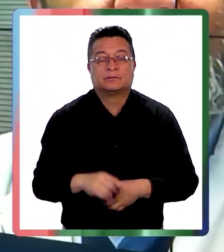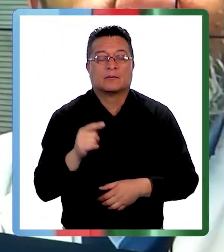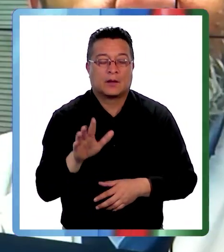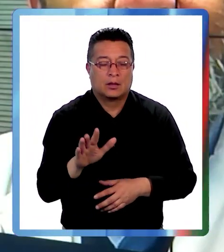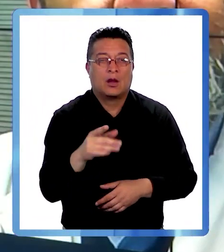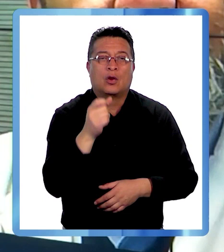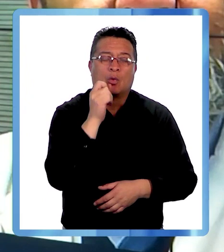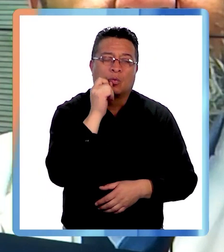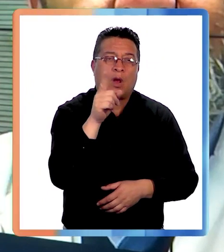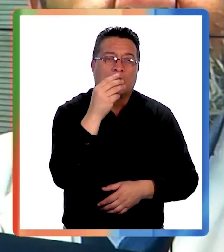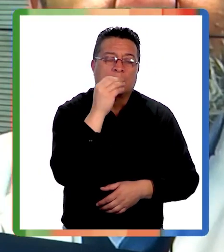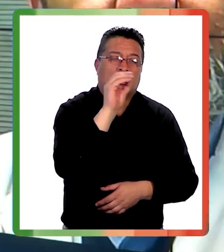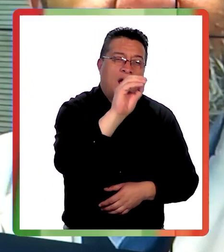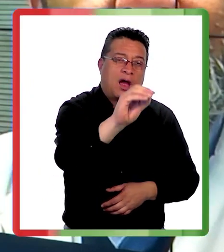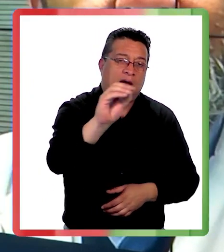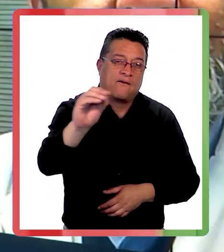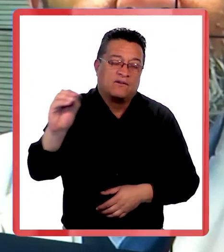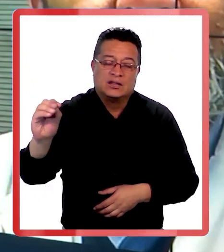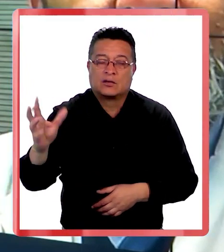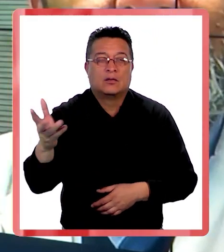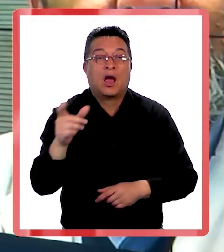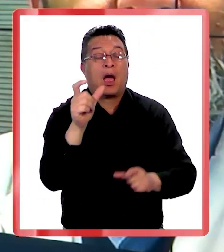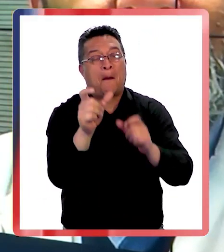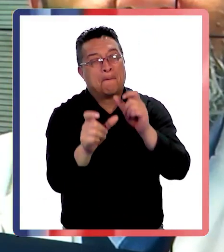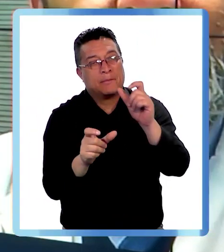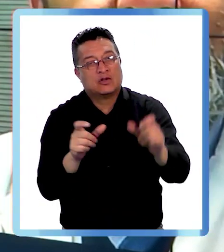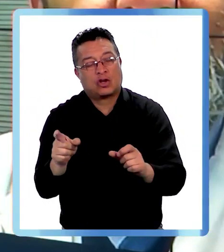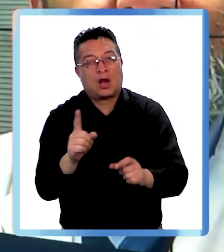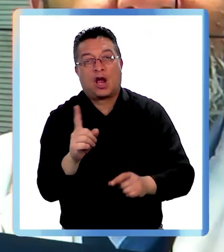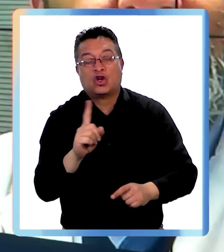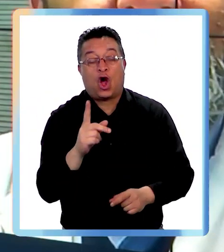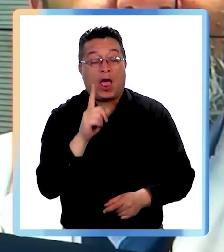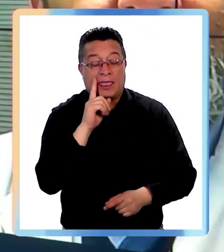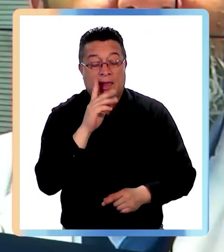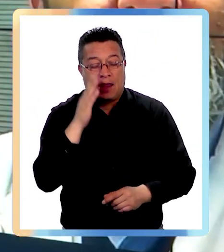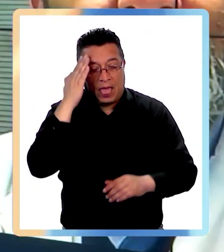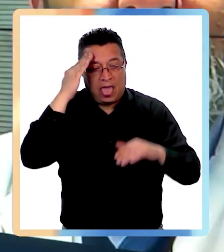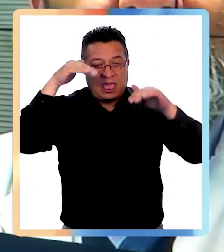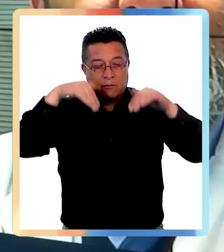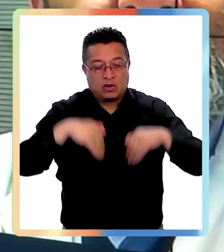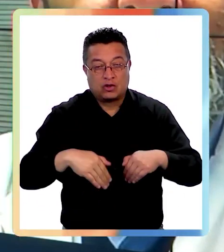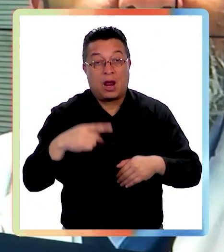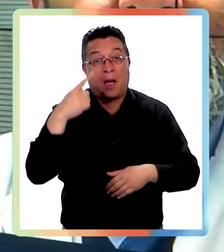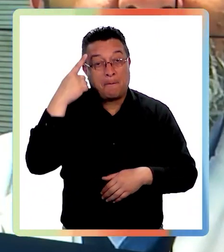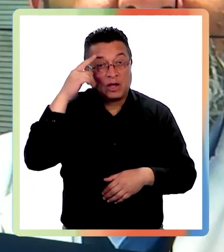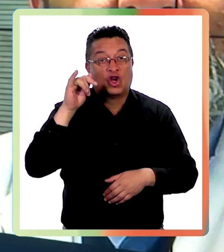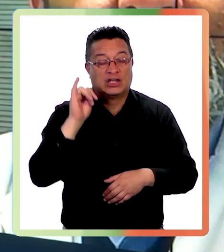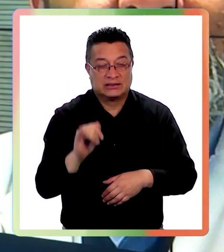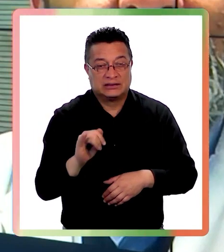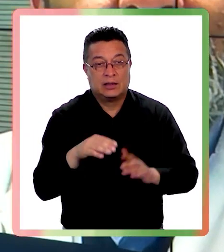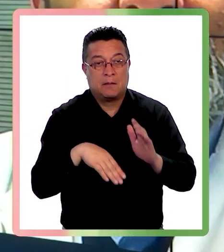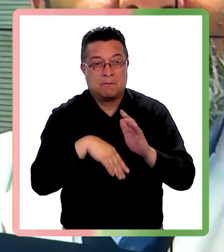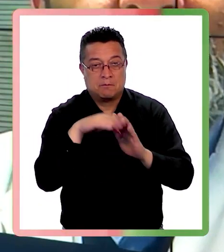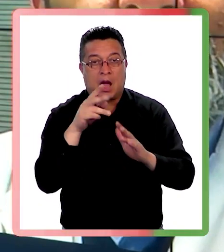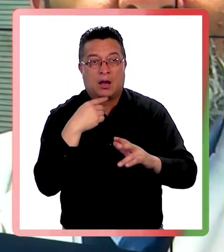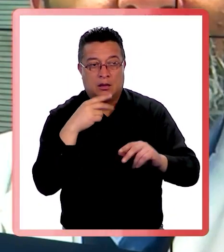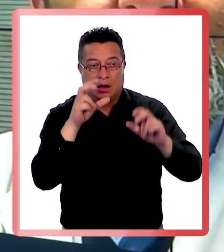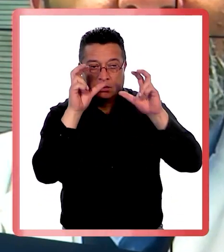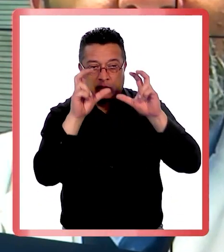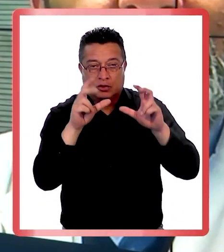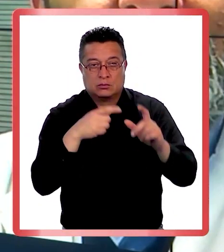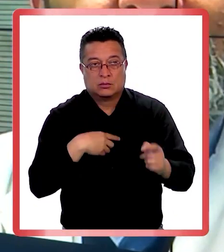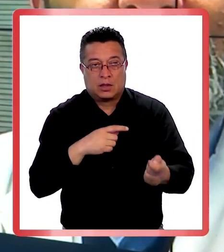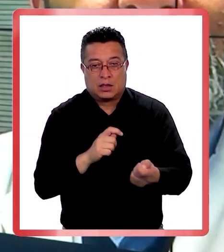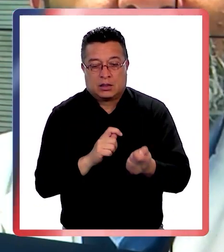es el llamado también a las personas que no necesariamente tienen depresión, pero que tengan mayor atención en el